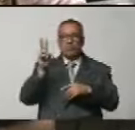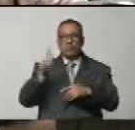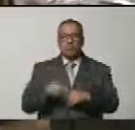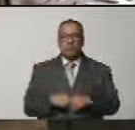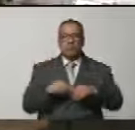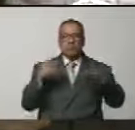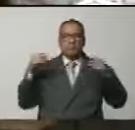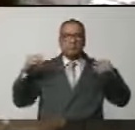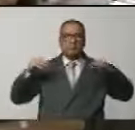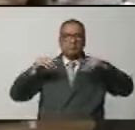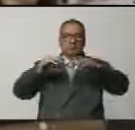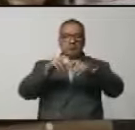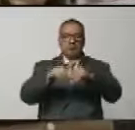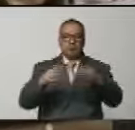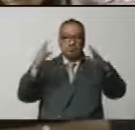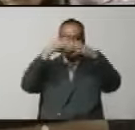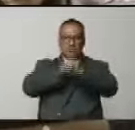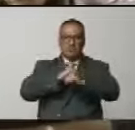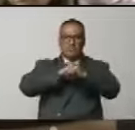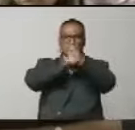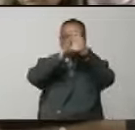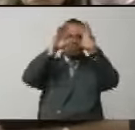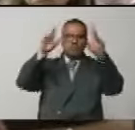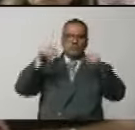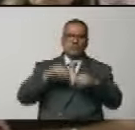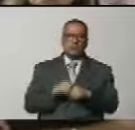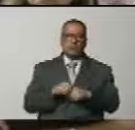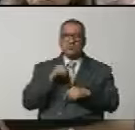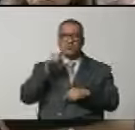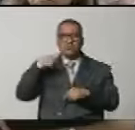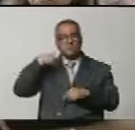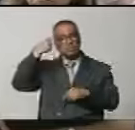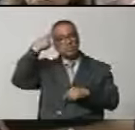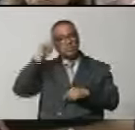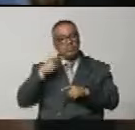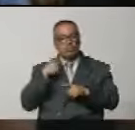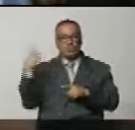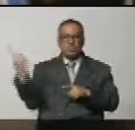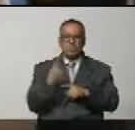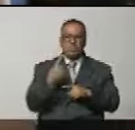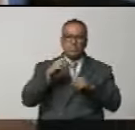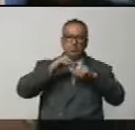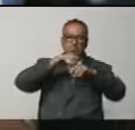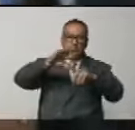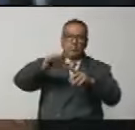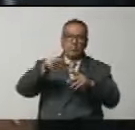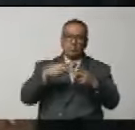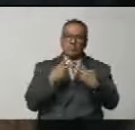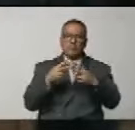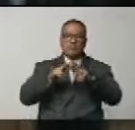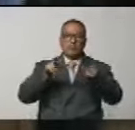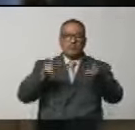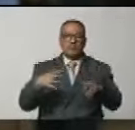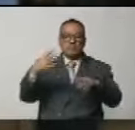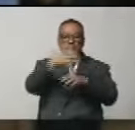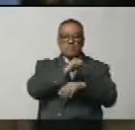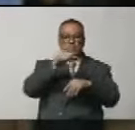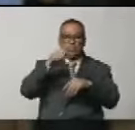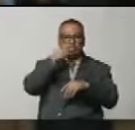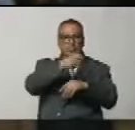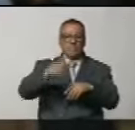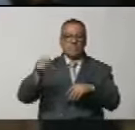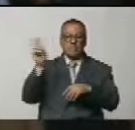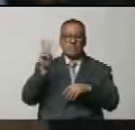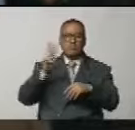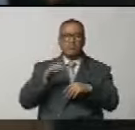bandada de bichos que andan oscureciendo el cielo, pretenden venir a ensombrecer la paz que ha conquistado el pueblo venezolano.